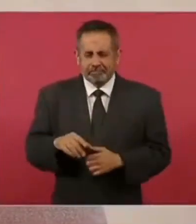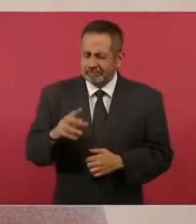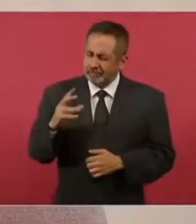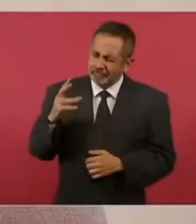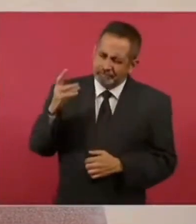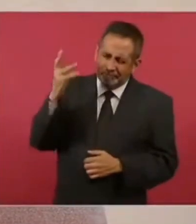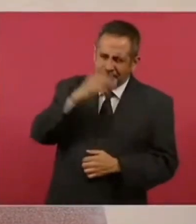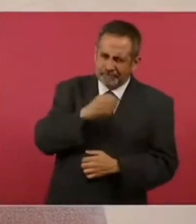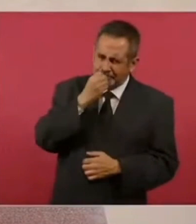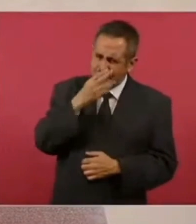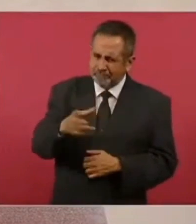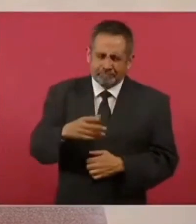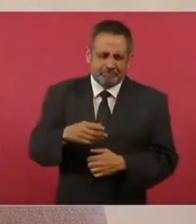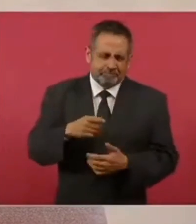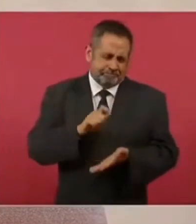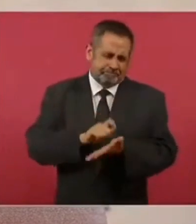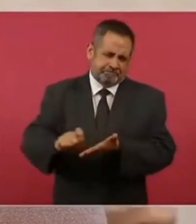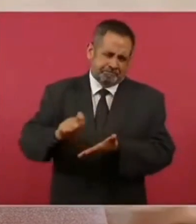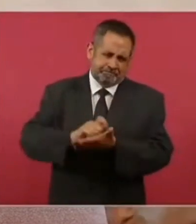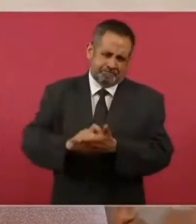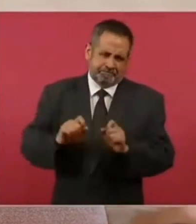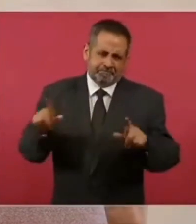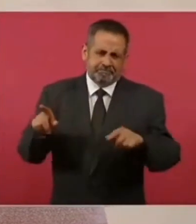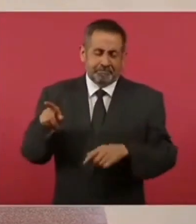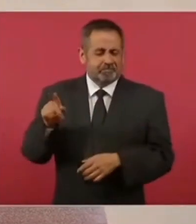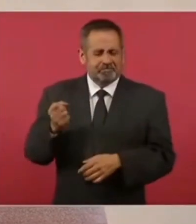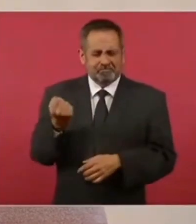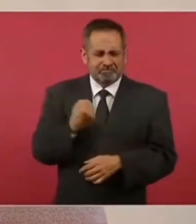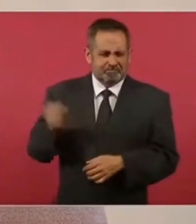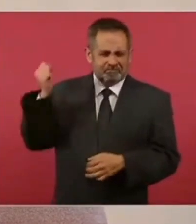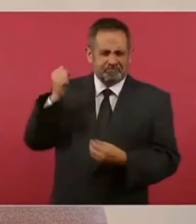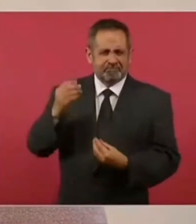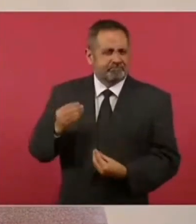preciosa esa. Gran poeta.